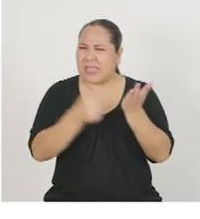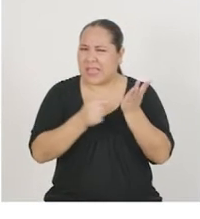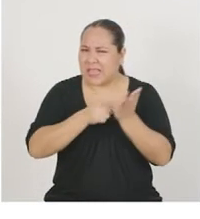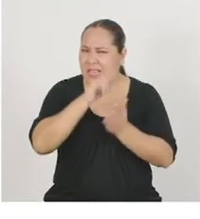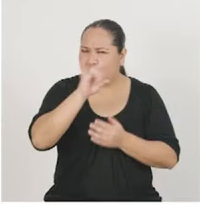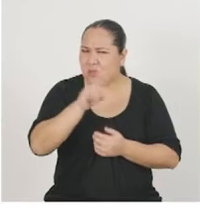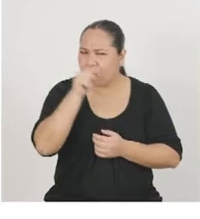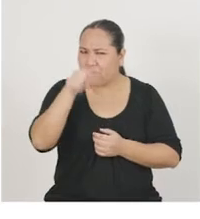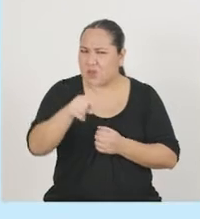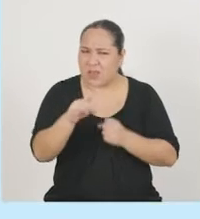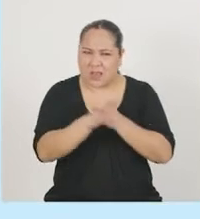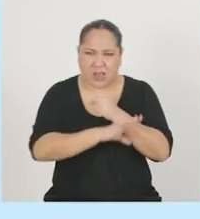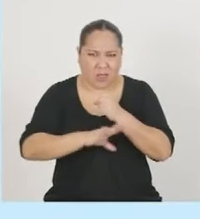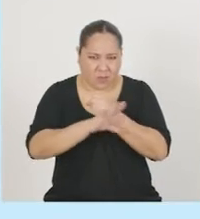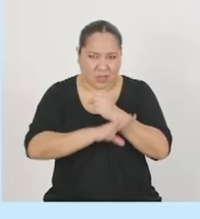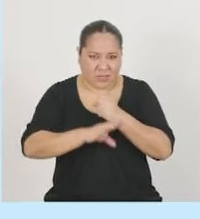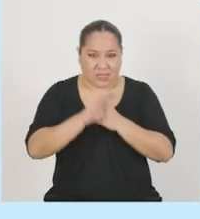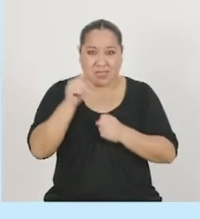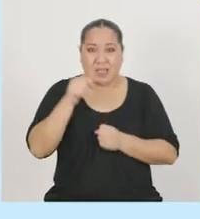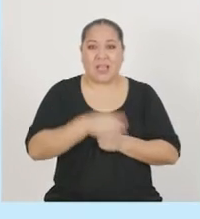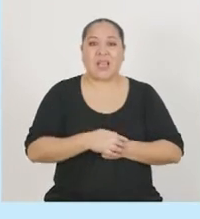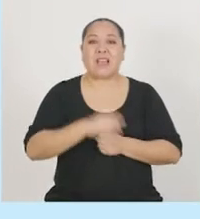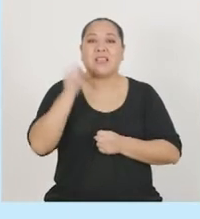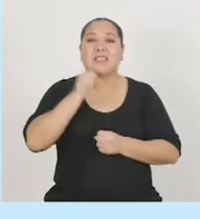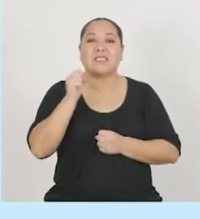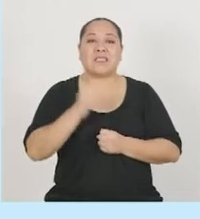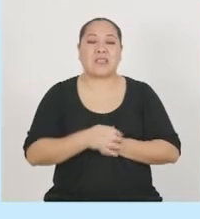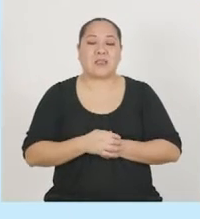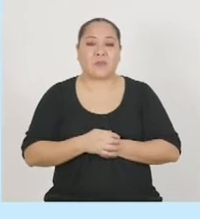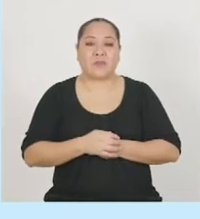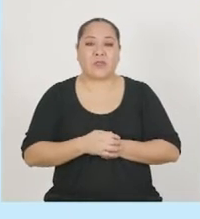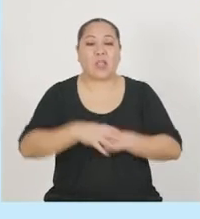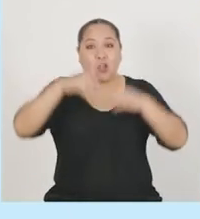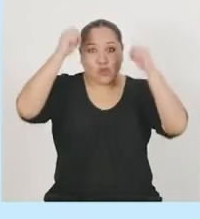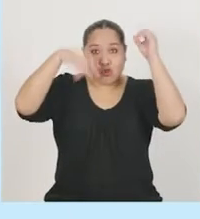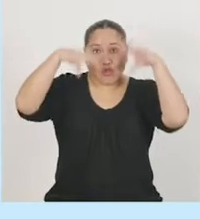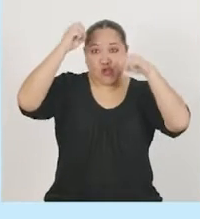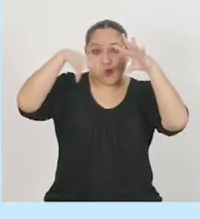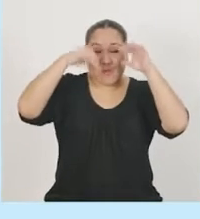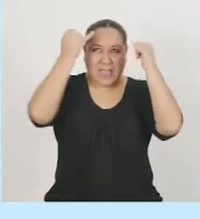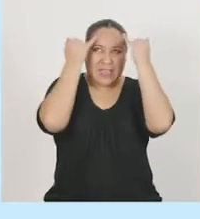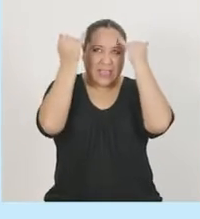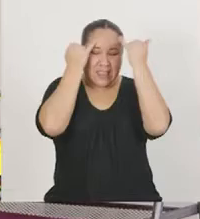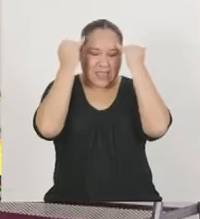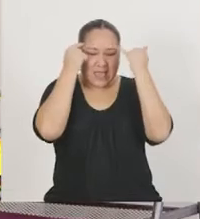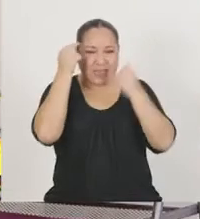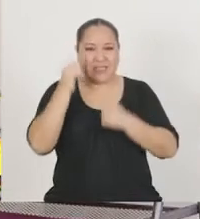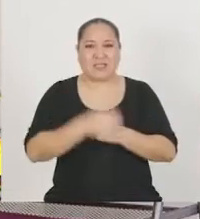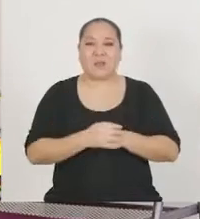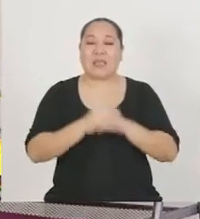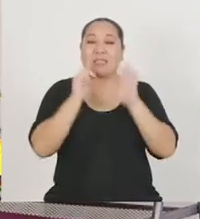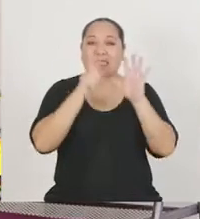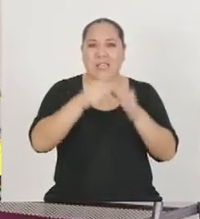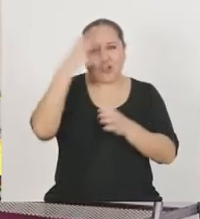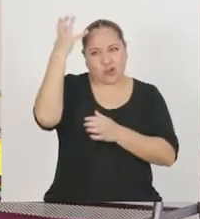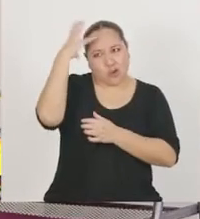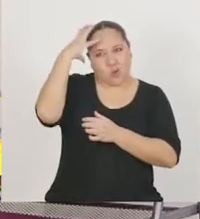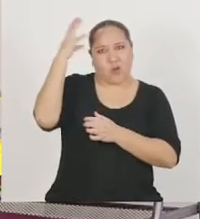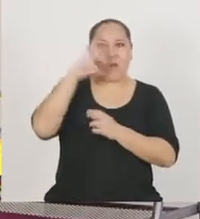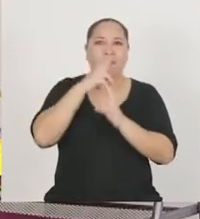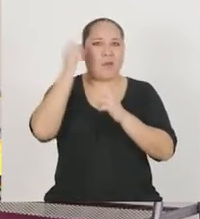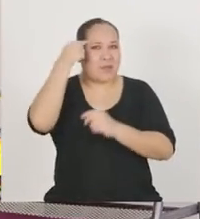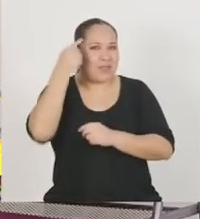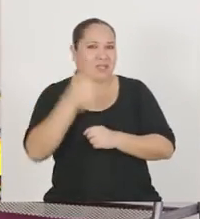idear? Sí, el brainstorming o lluvia de ideas más seis sombreros para pensar. ¡Qué buenas respuestas!